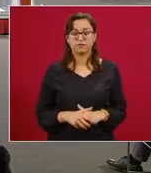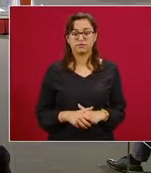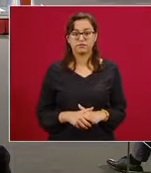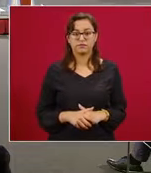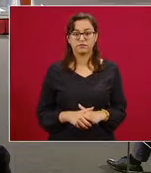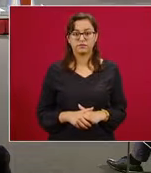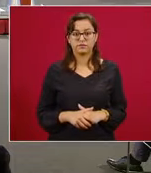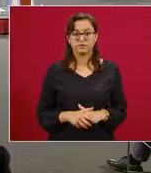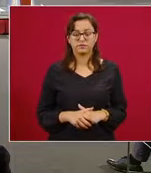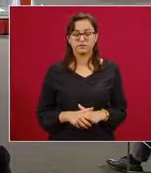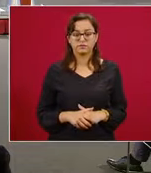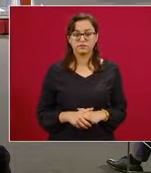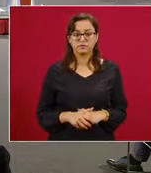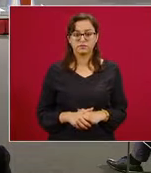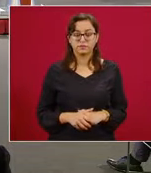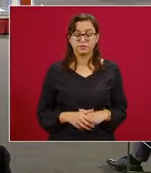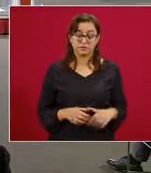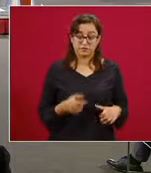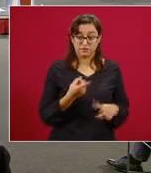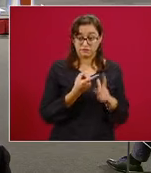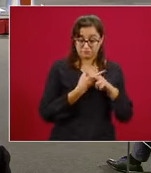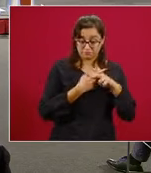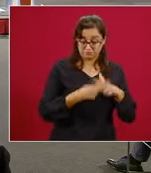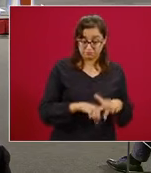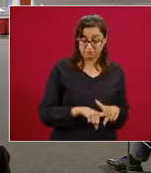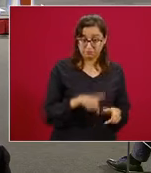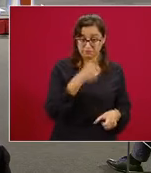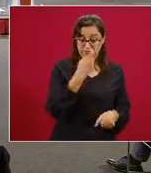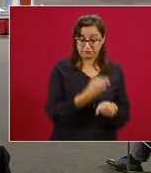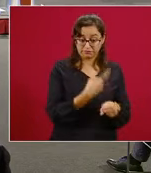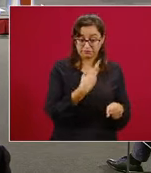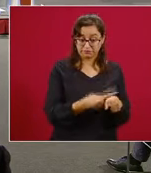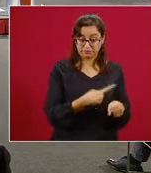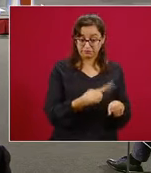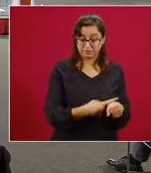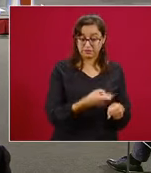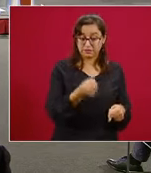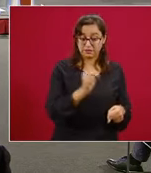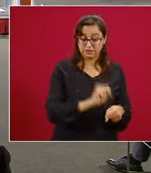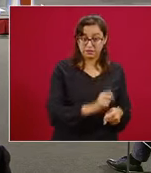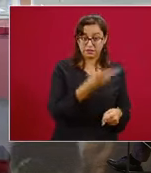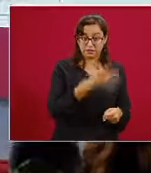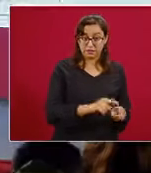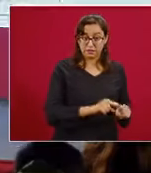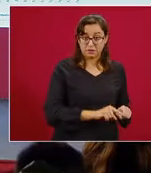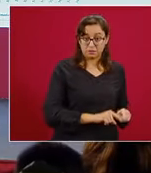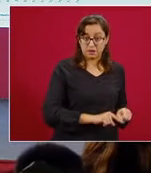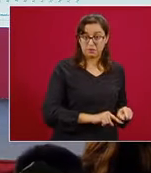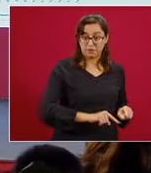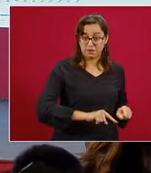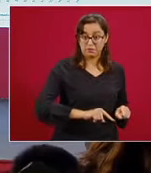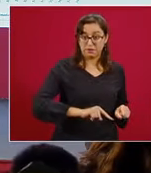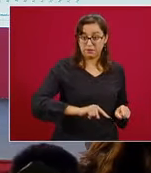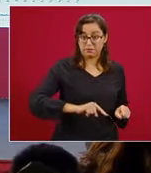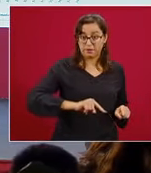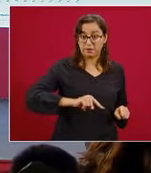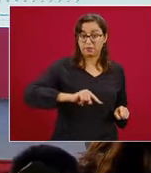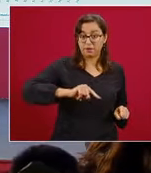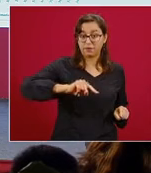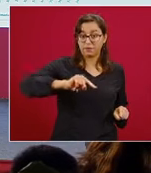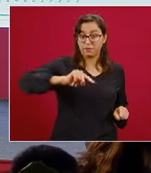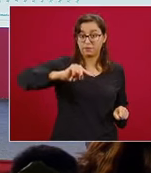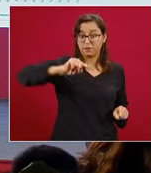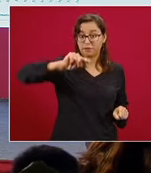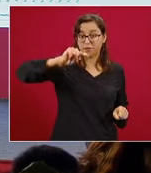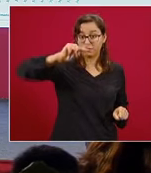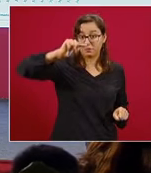la curva nacional. Entonces, empezó con el primer caso. En la semana 10 fue aumentando, fue aumentando, fue aumentando. Y en la semana 29,